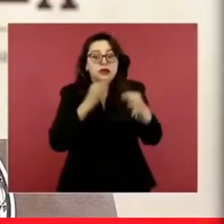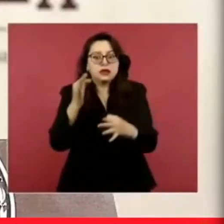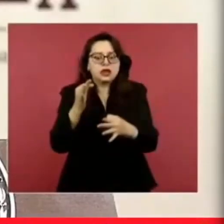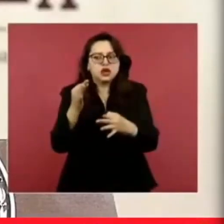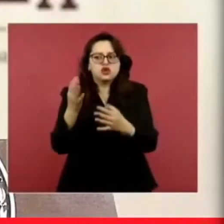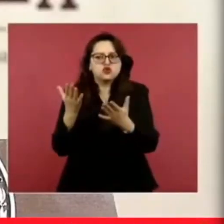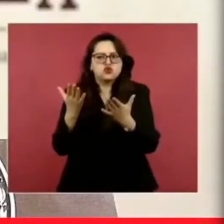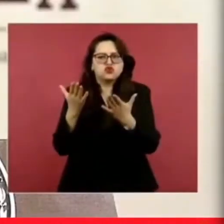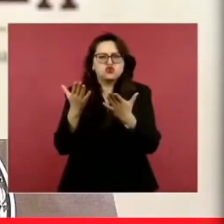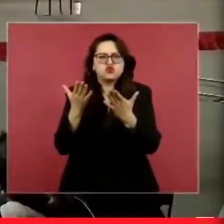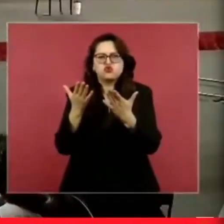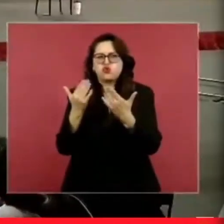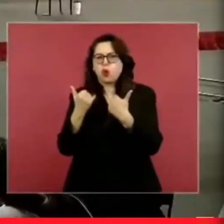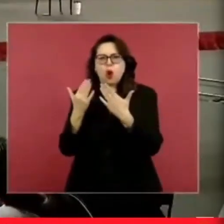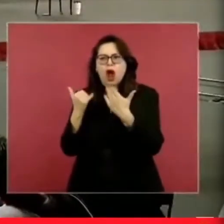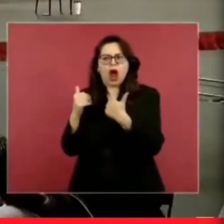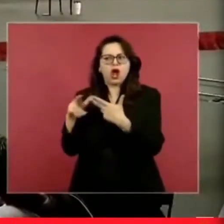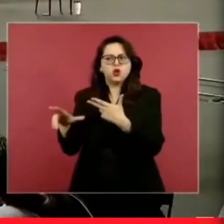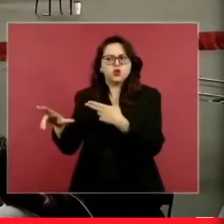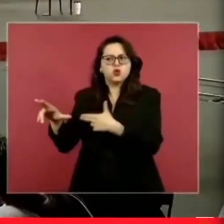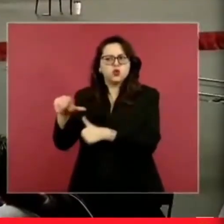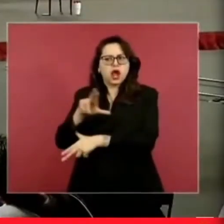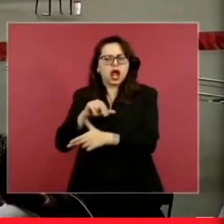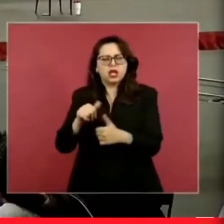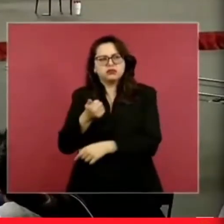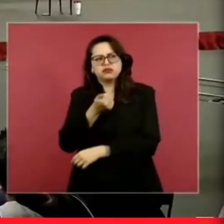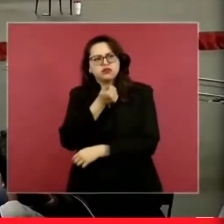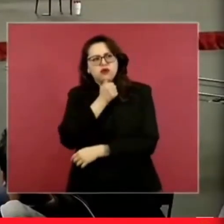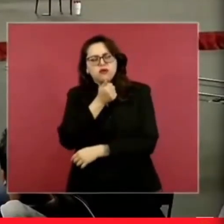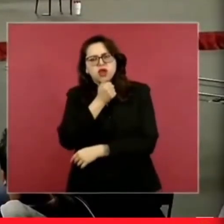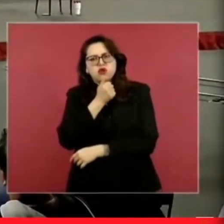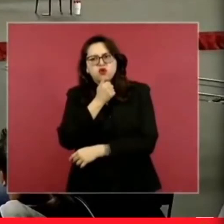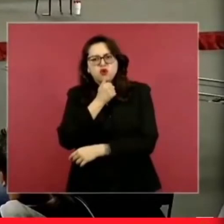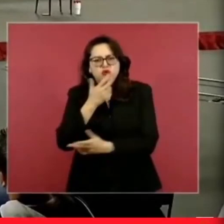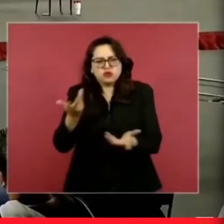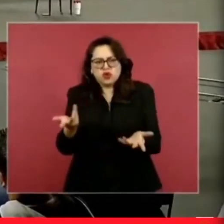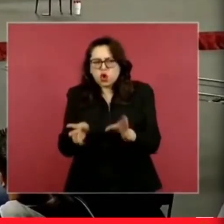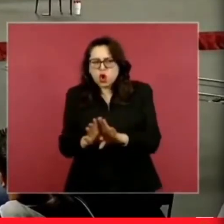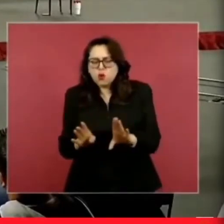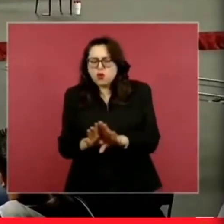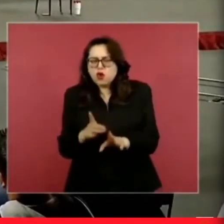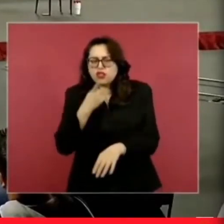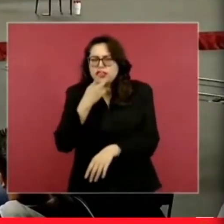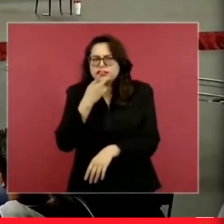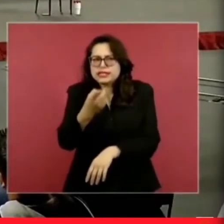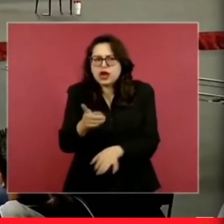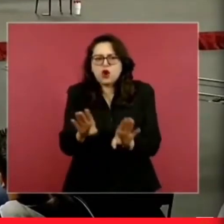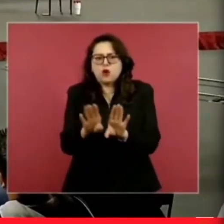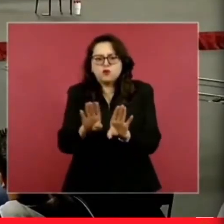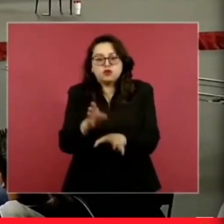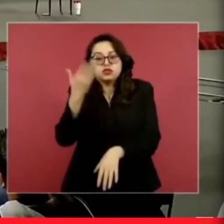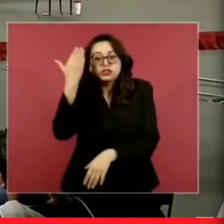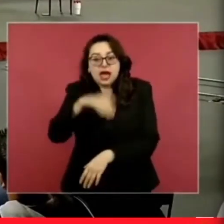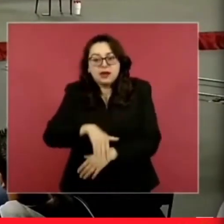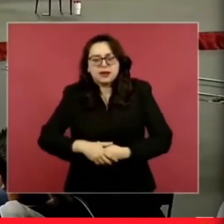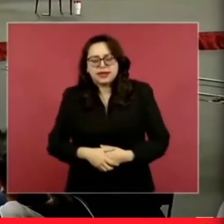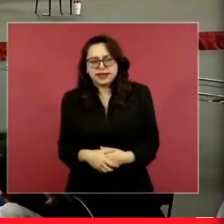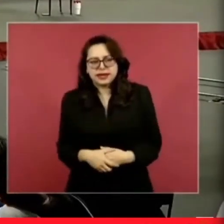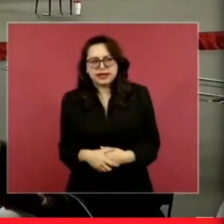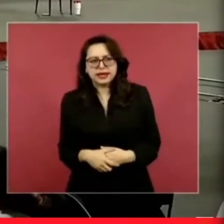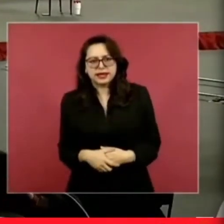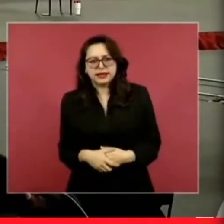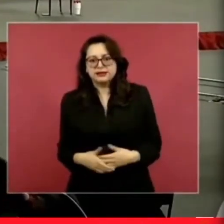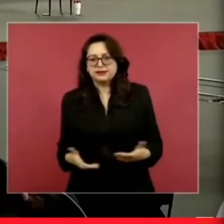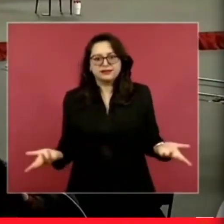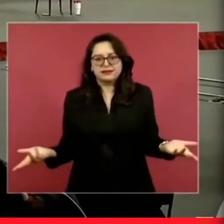no podía preverse que eso ocurriría? Esta mentira fue parte de una intensa campaña de